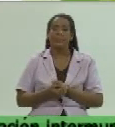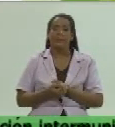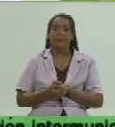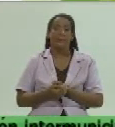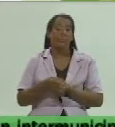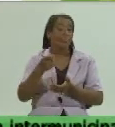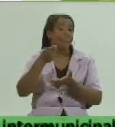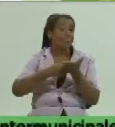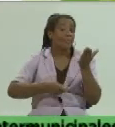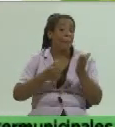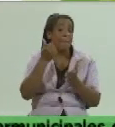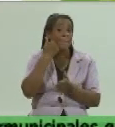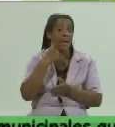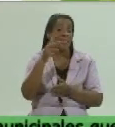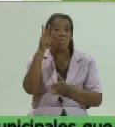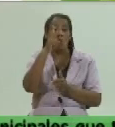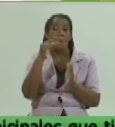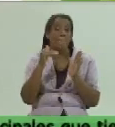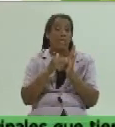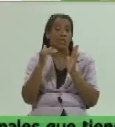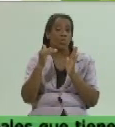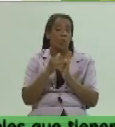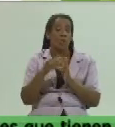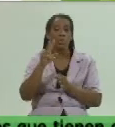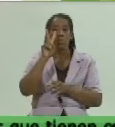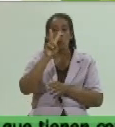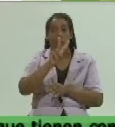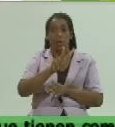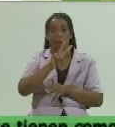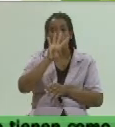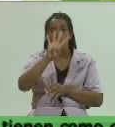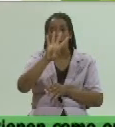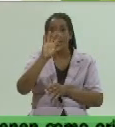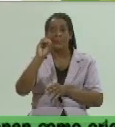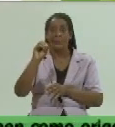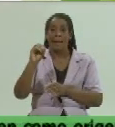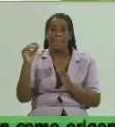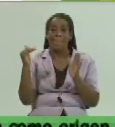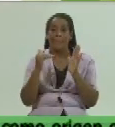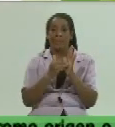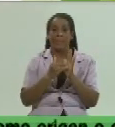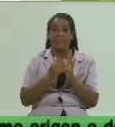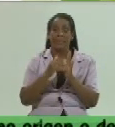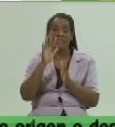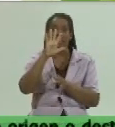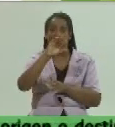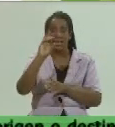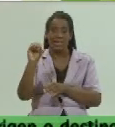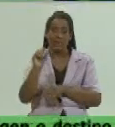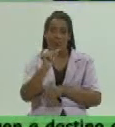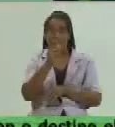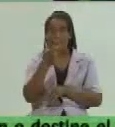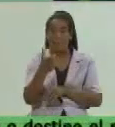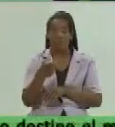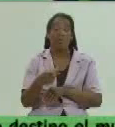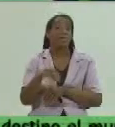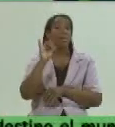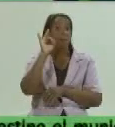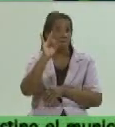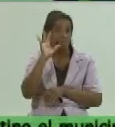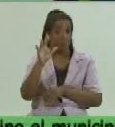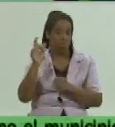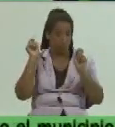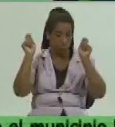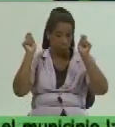240 mil 500 pesos y habíamos tenido 75 reclamaciones hasta el 30